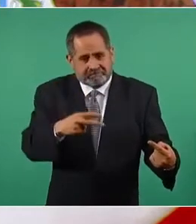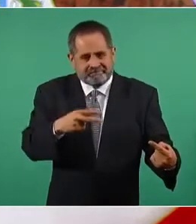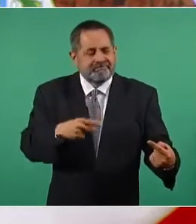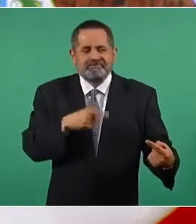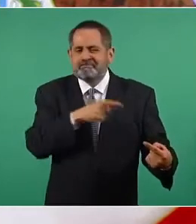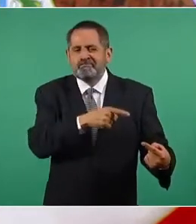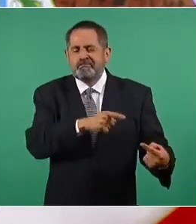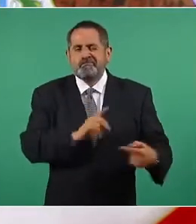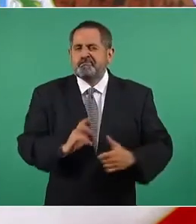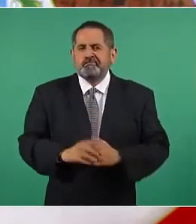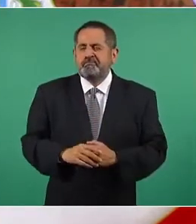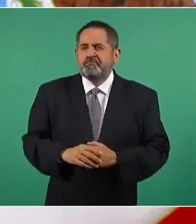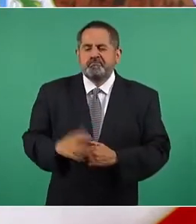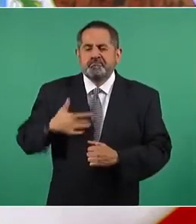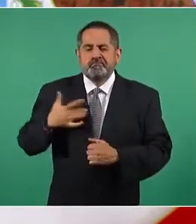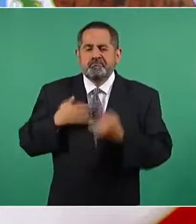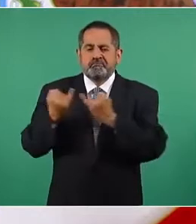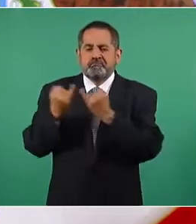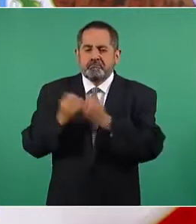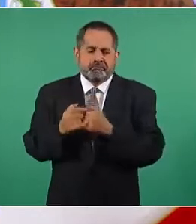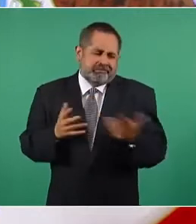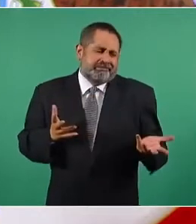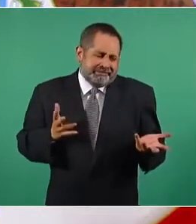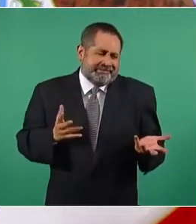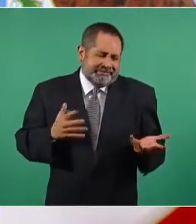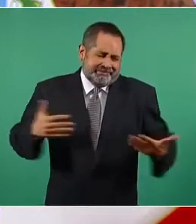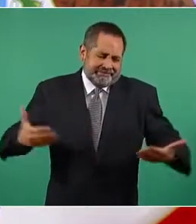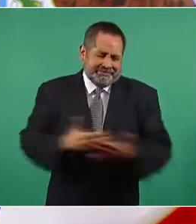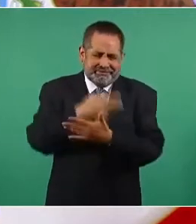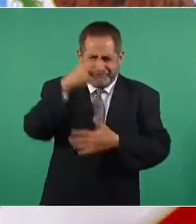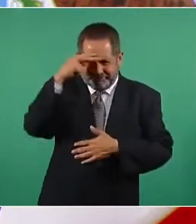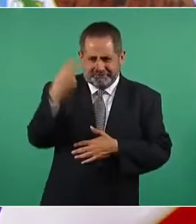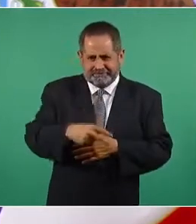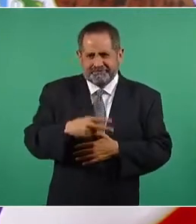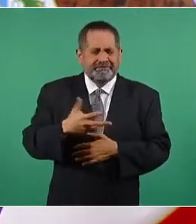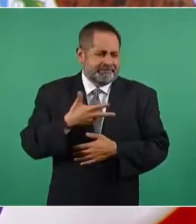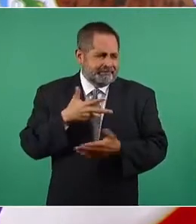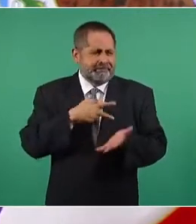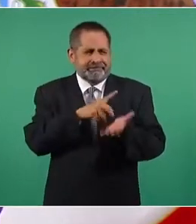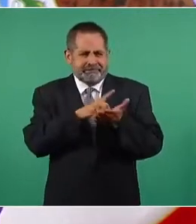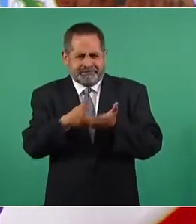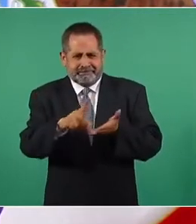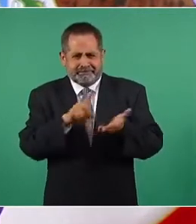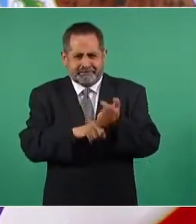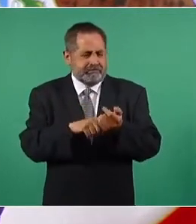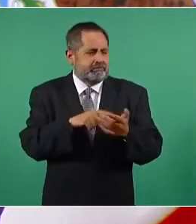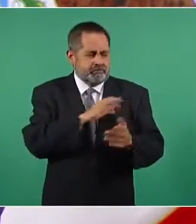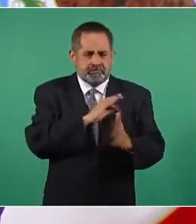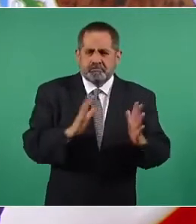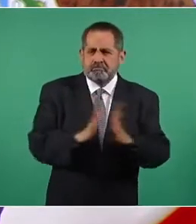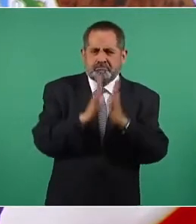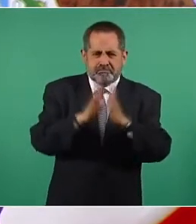claro que son mexicanos y que tienen todos los derechos a participar